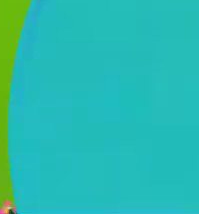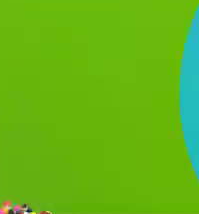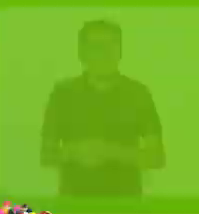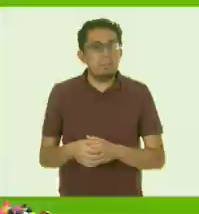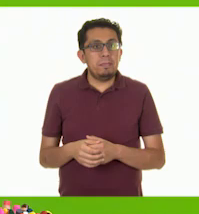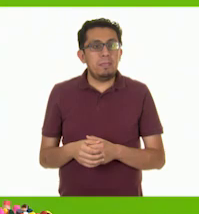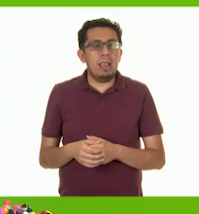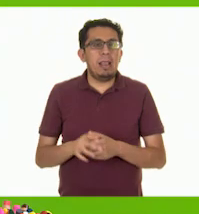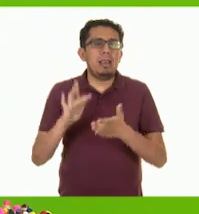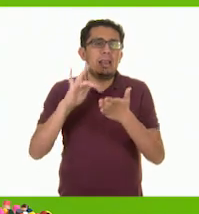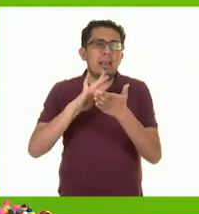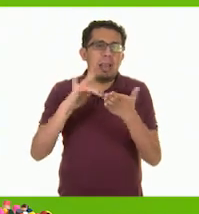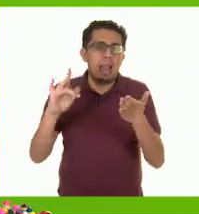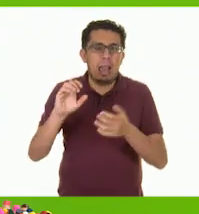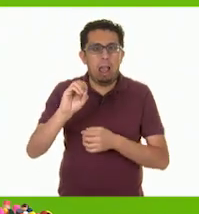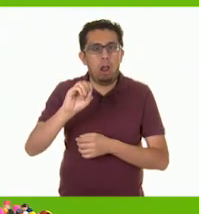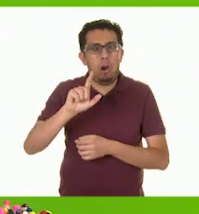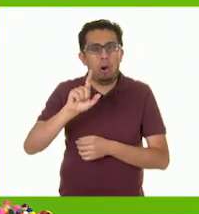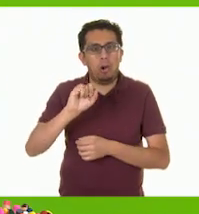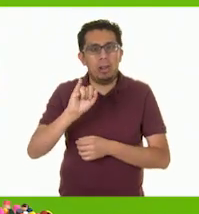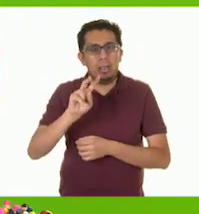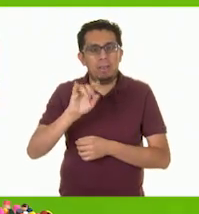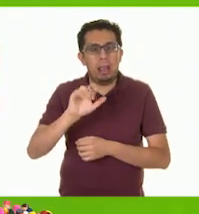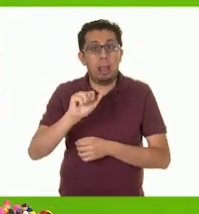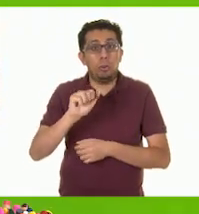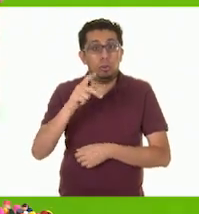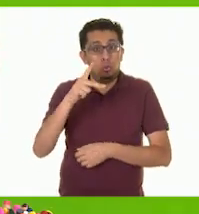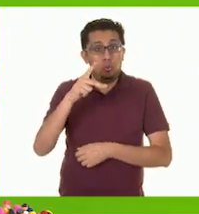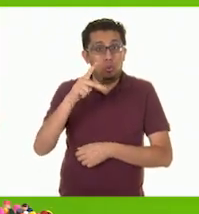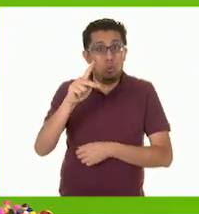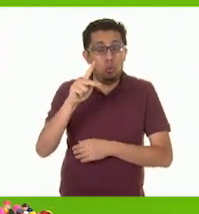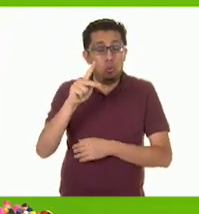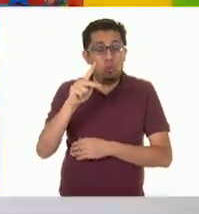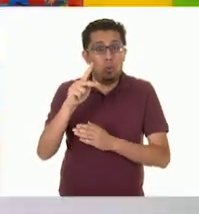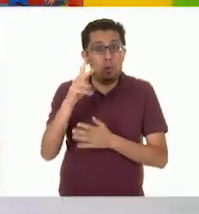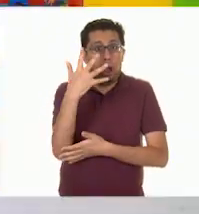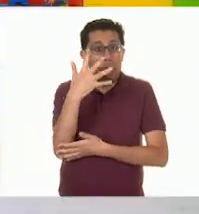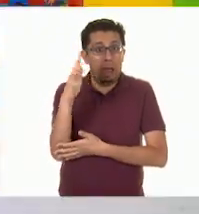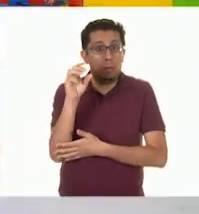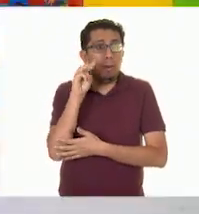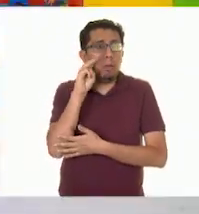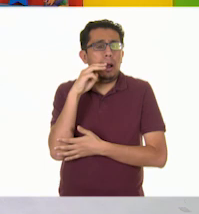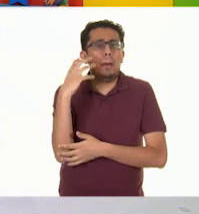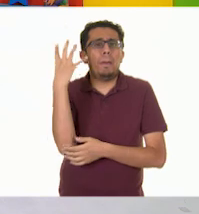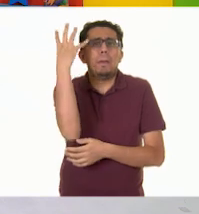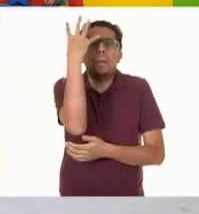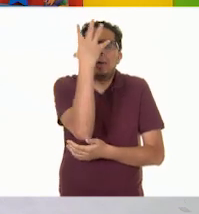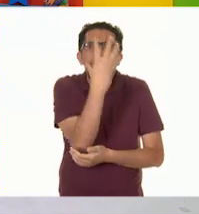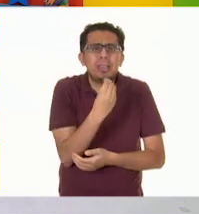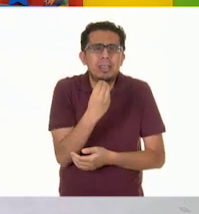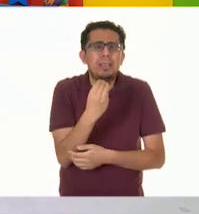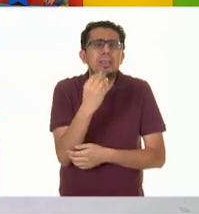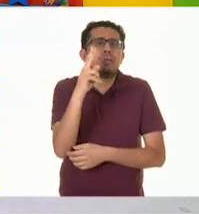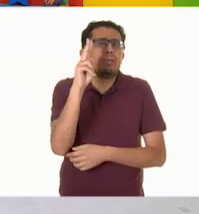Muchas gracias, Olivia. Tu árbol de mandarina está hermoso. Sí, qué bonito árbol. ¿Y qué